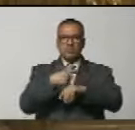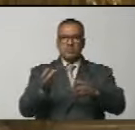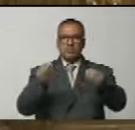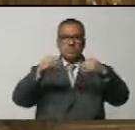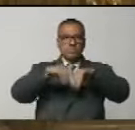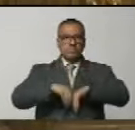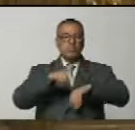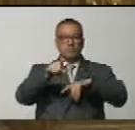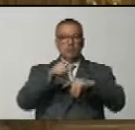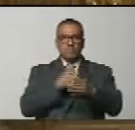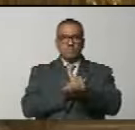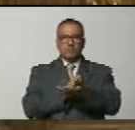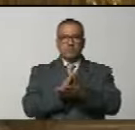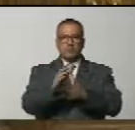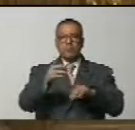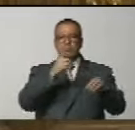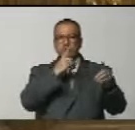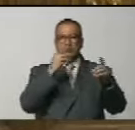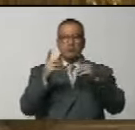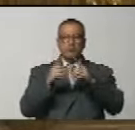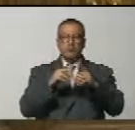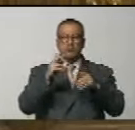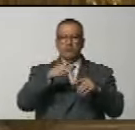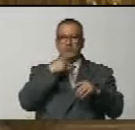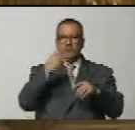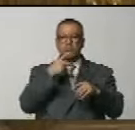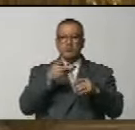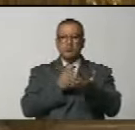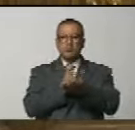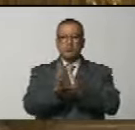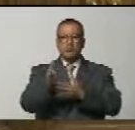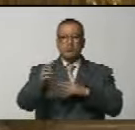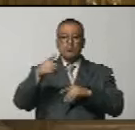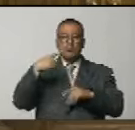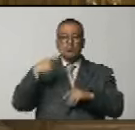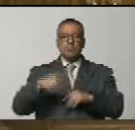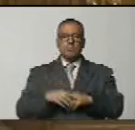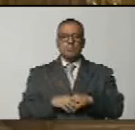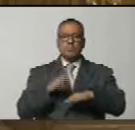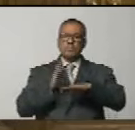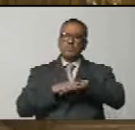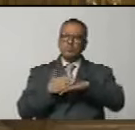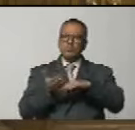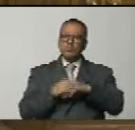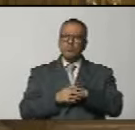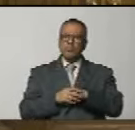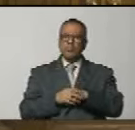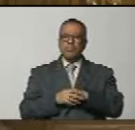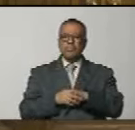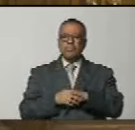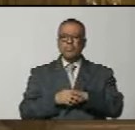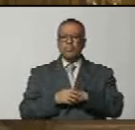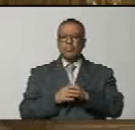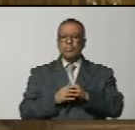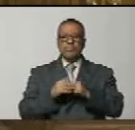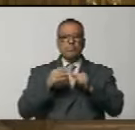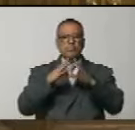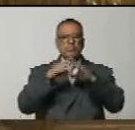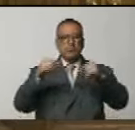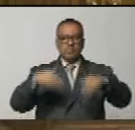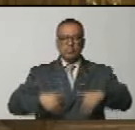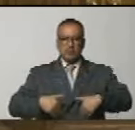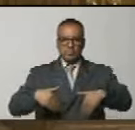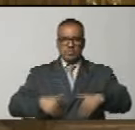acuerdo por la vía del diálogo, por la vía política, por la vía diplomática, porque precisamente todo el